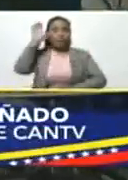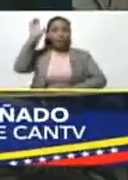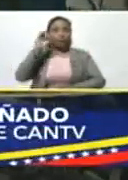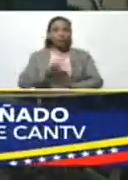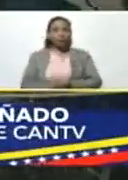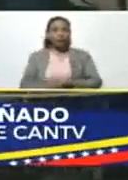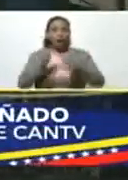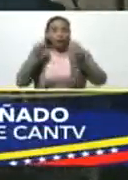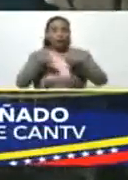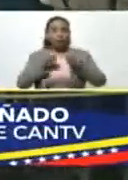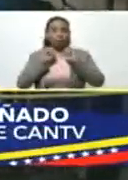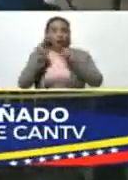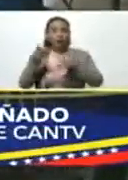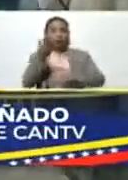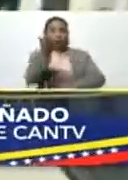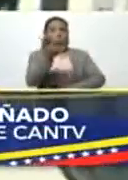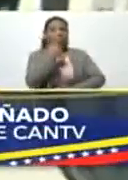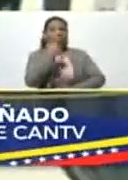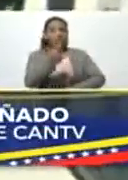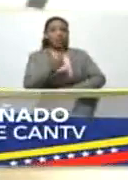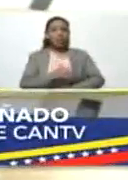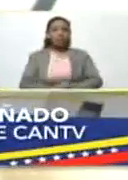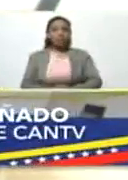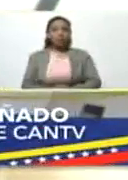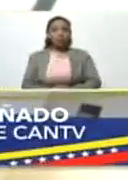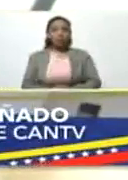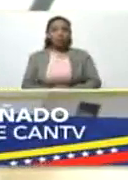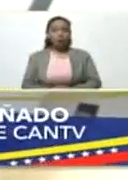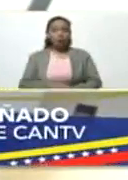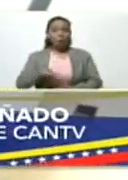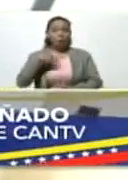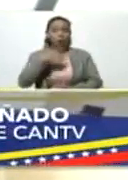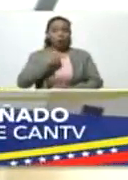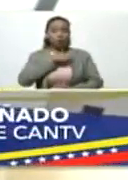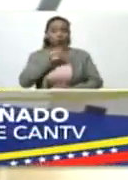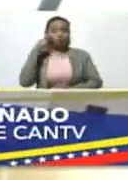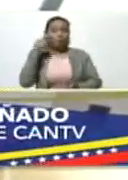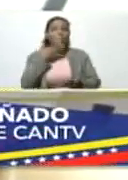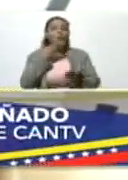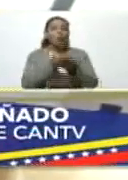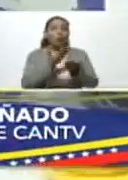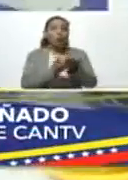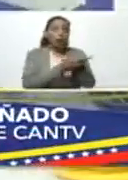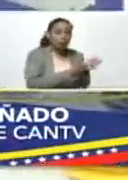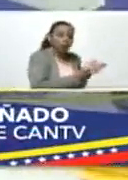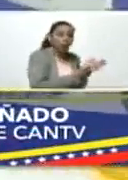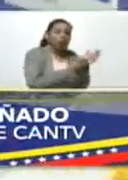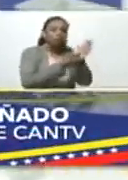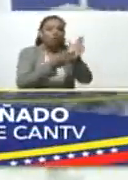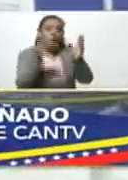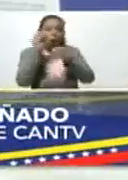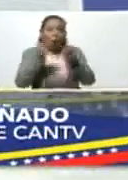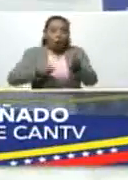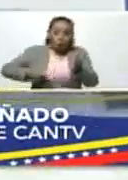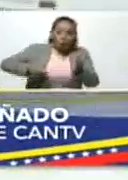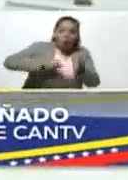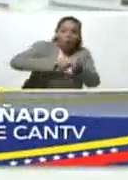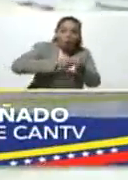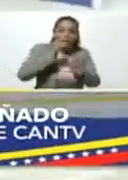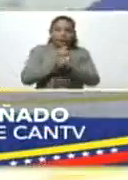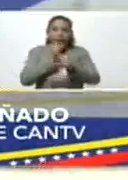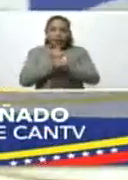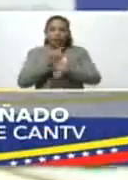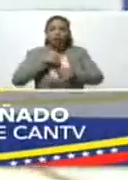En esta oportunidad, como usted lo ha dicho, cuando le presentamos el prototipo del modem, nos dio instrucciones de que